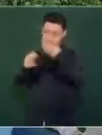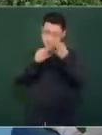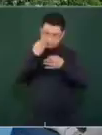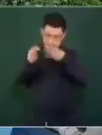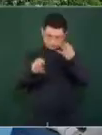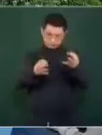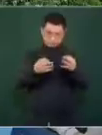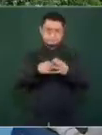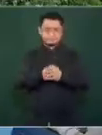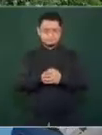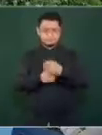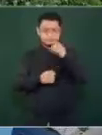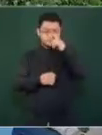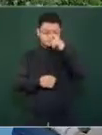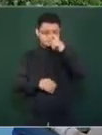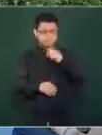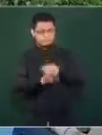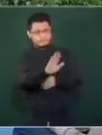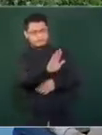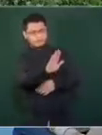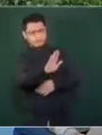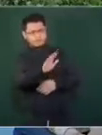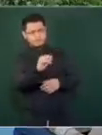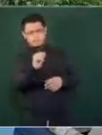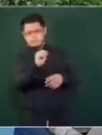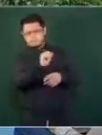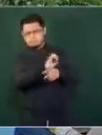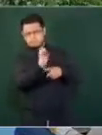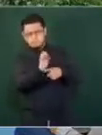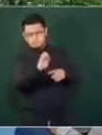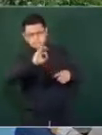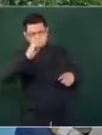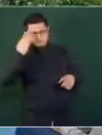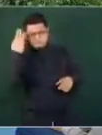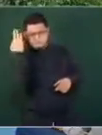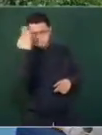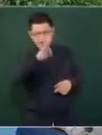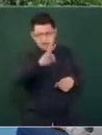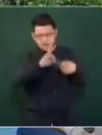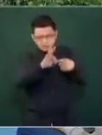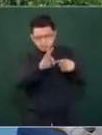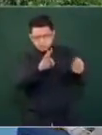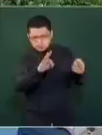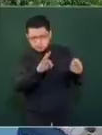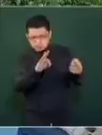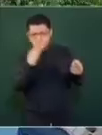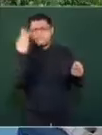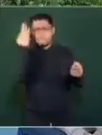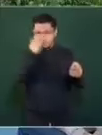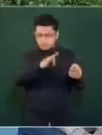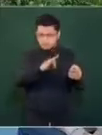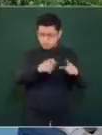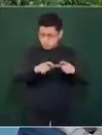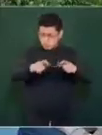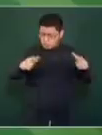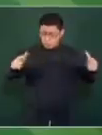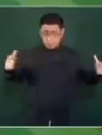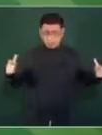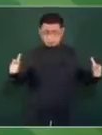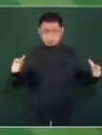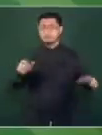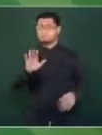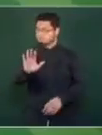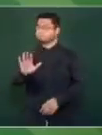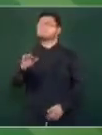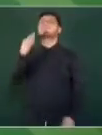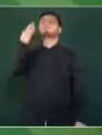entonces que es falso que se vayan a disparar estas emisiones de carbono y que se vaya a aumentar de una manera muy importante el costo de la producción eléctrica. Es